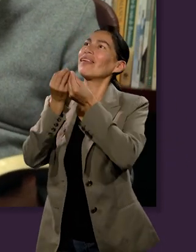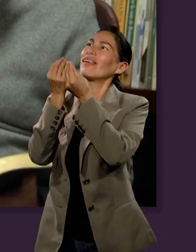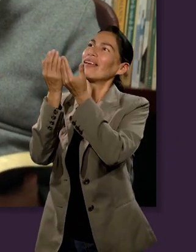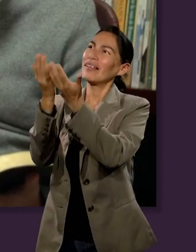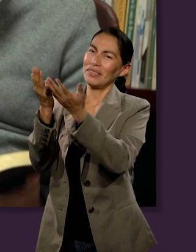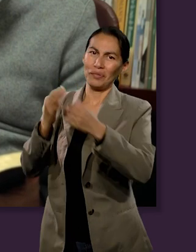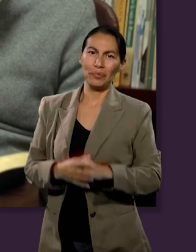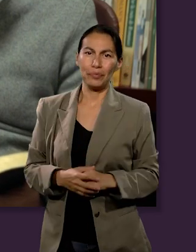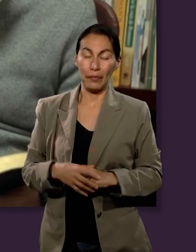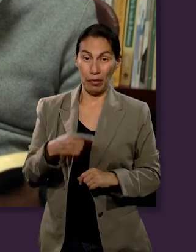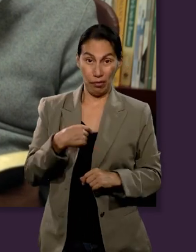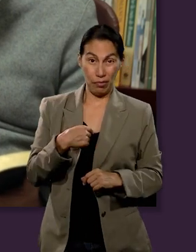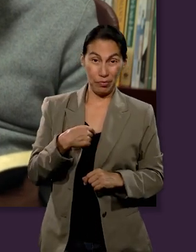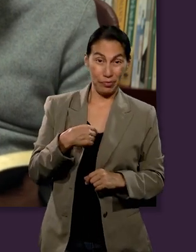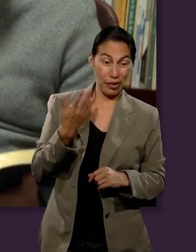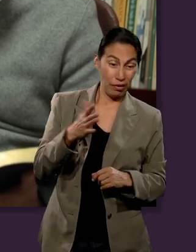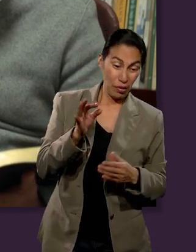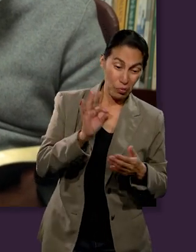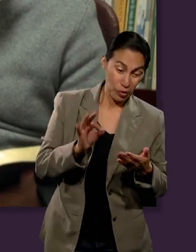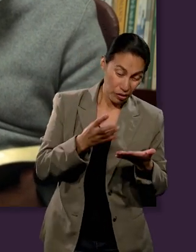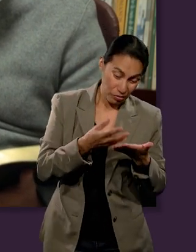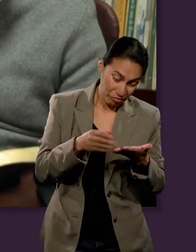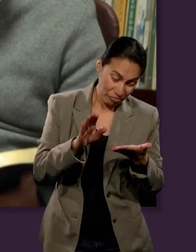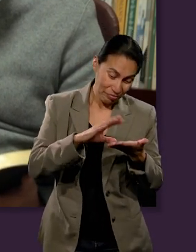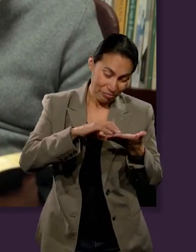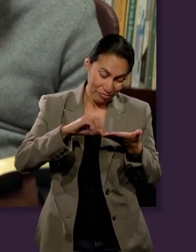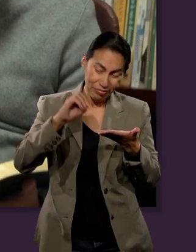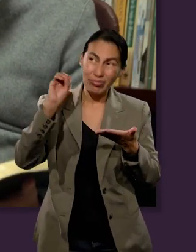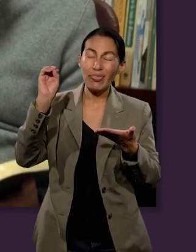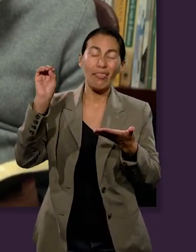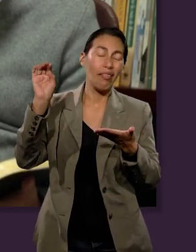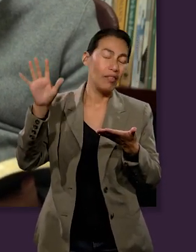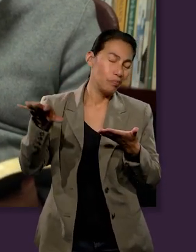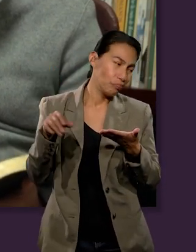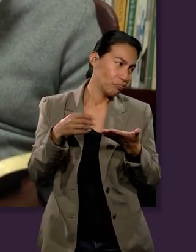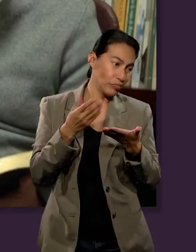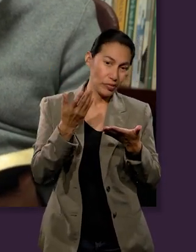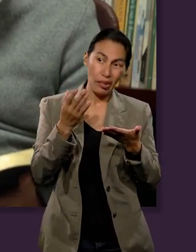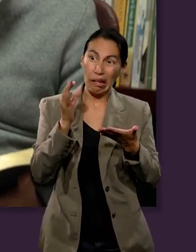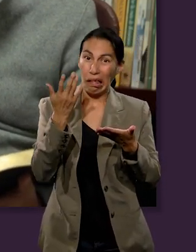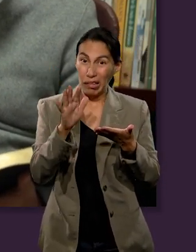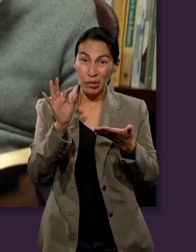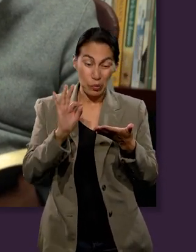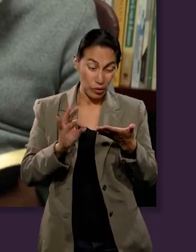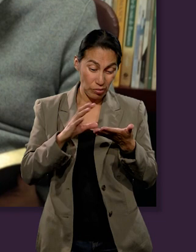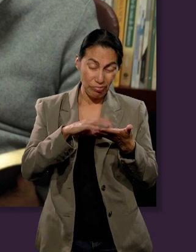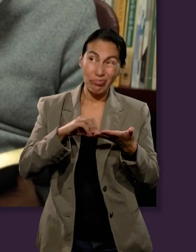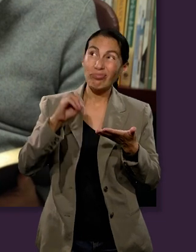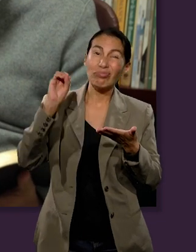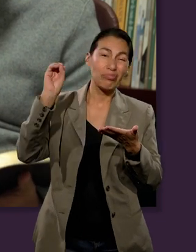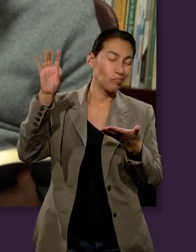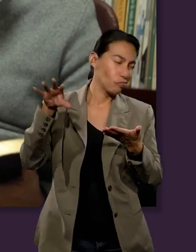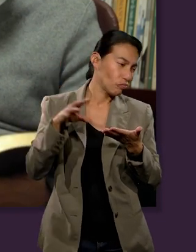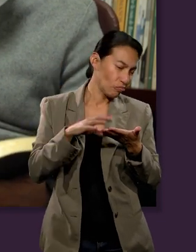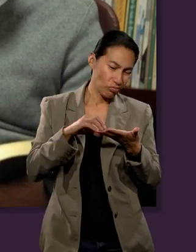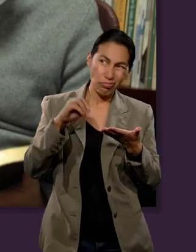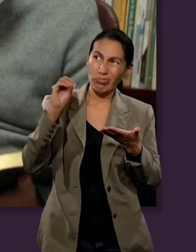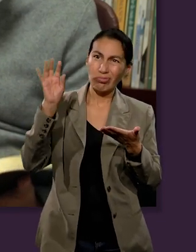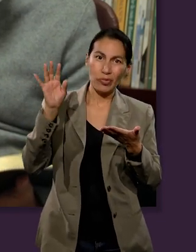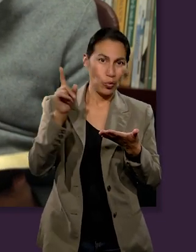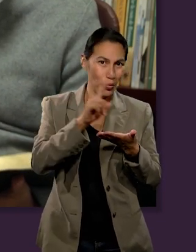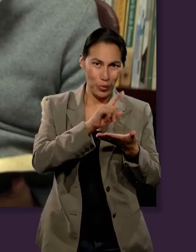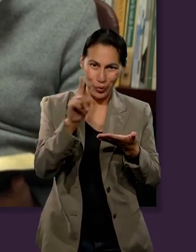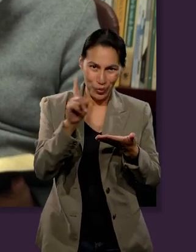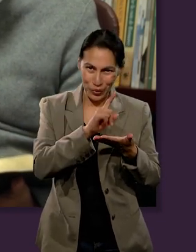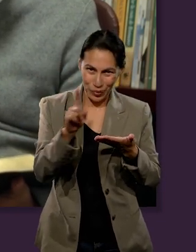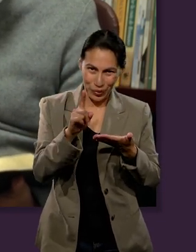leal, cumplir en cada detalle, hacerlo con gozo, con alegría. No simplemente estar